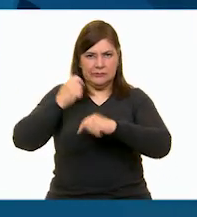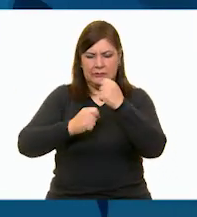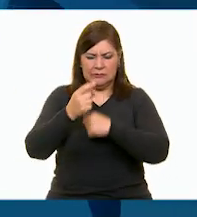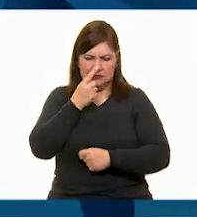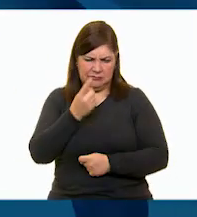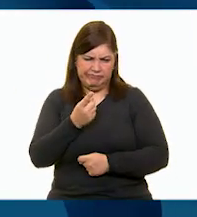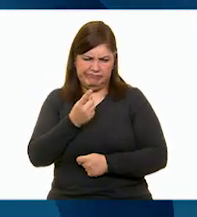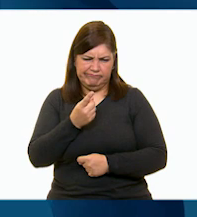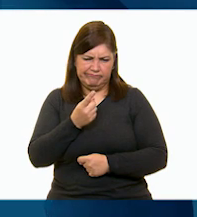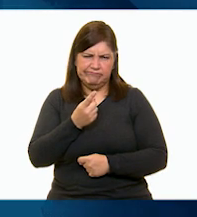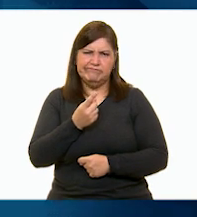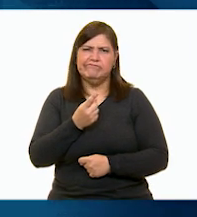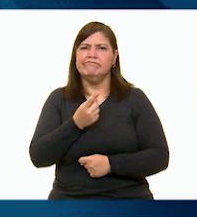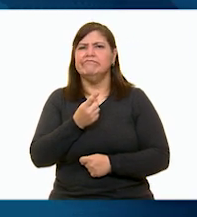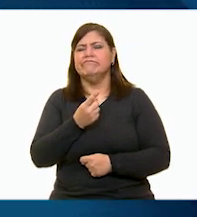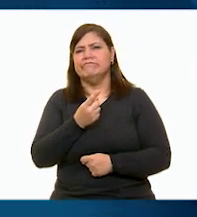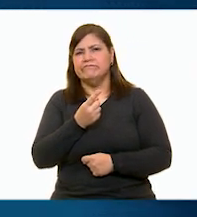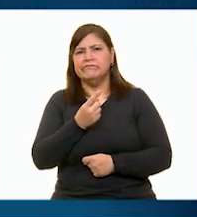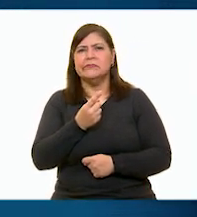les dijo